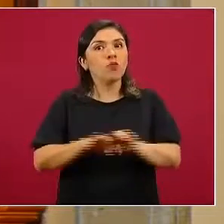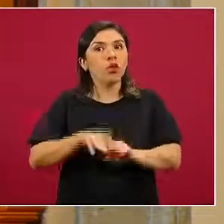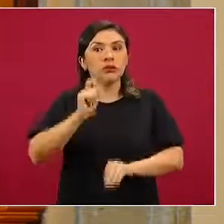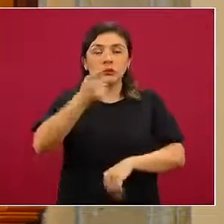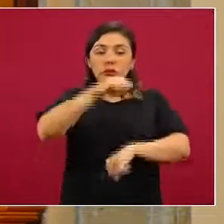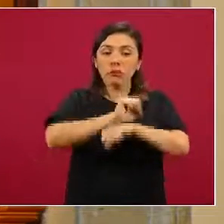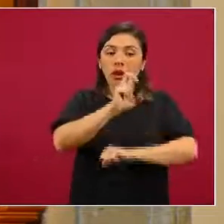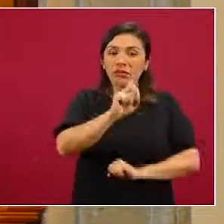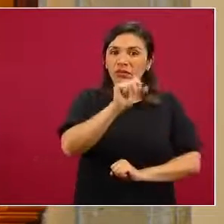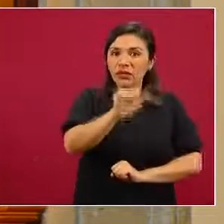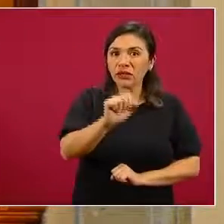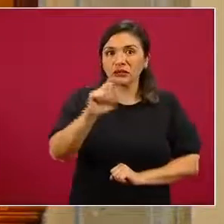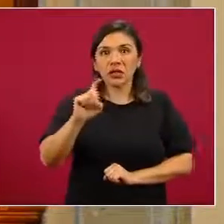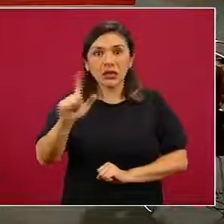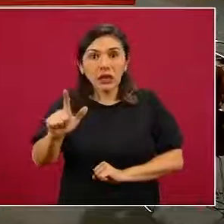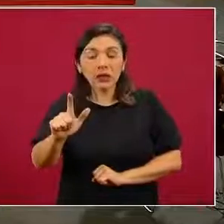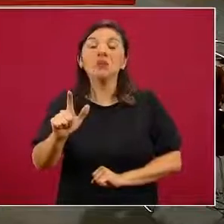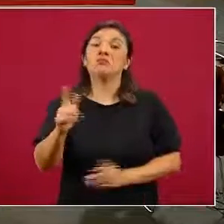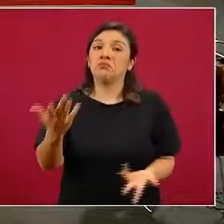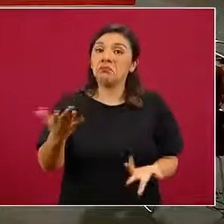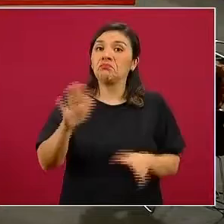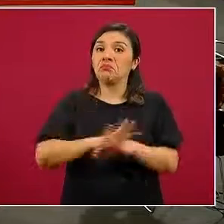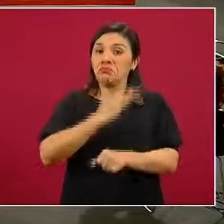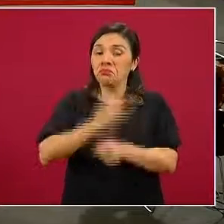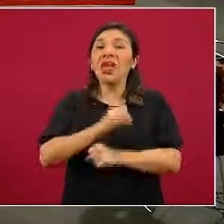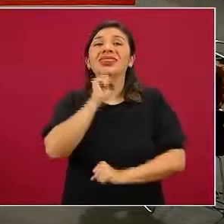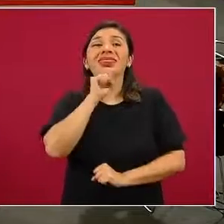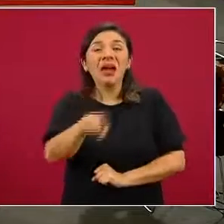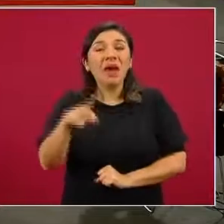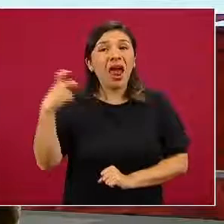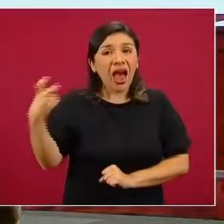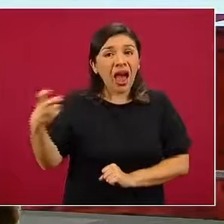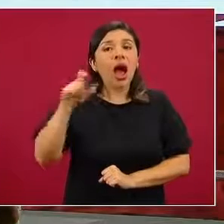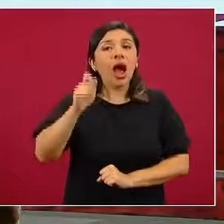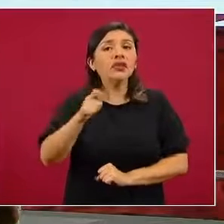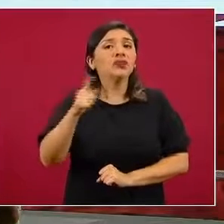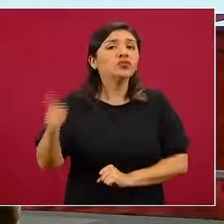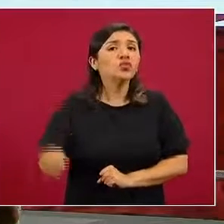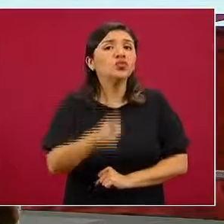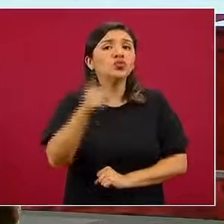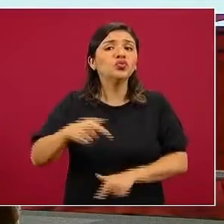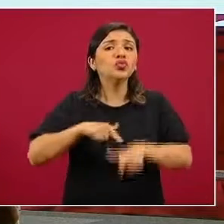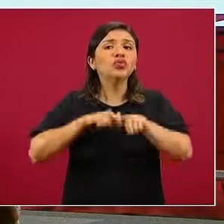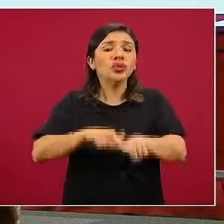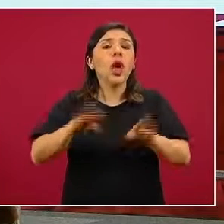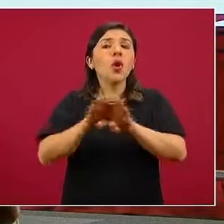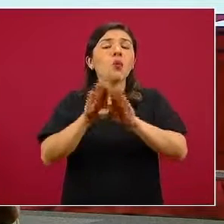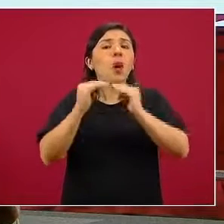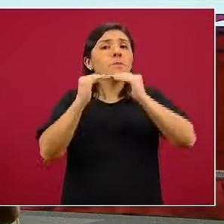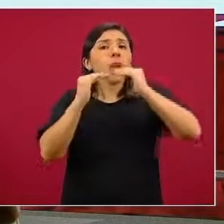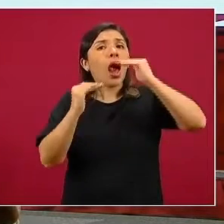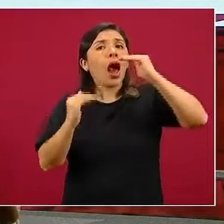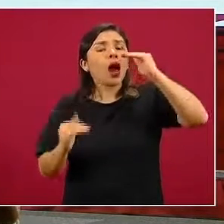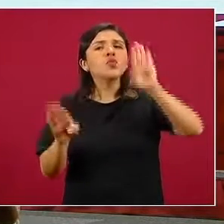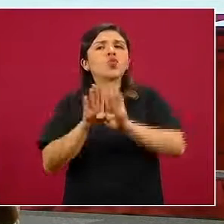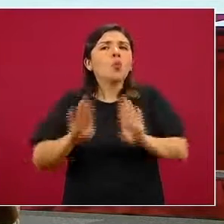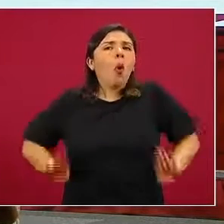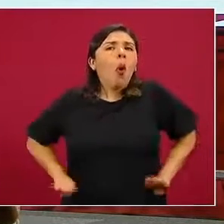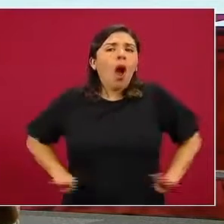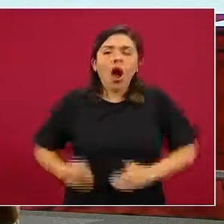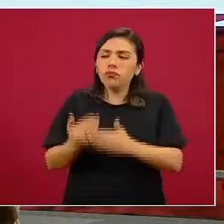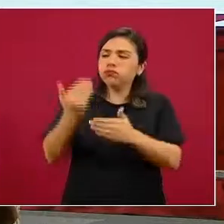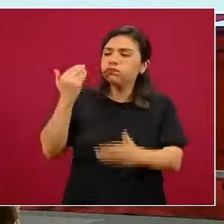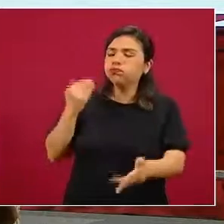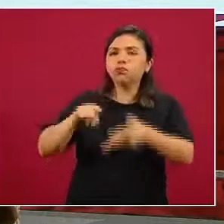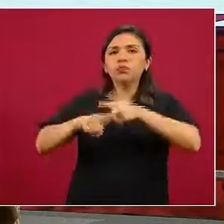semana 36 y 37, que además perpetúa la tendencia descendente que vemos viendo desde